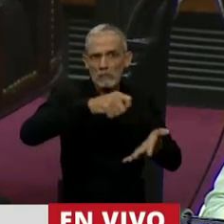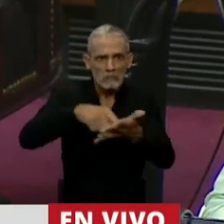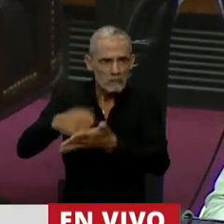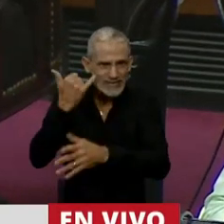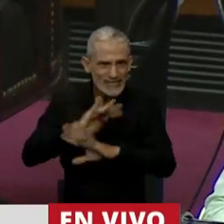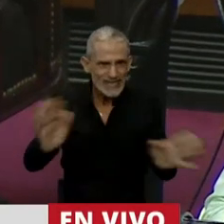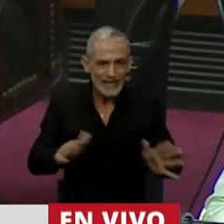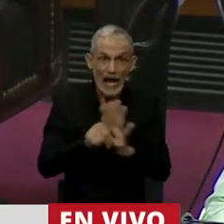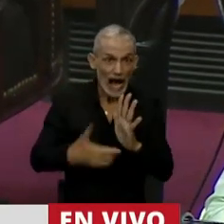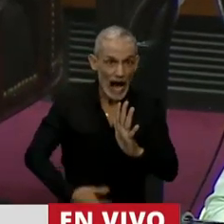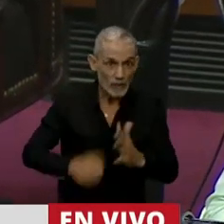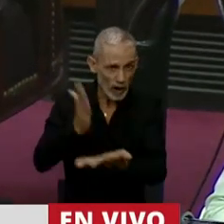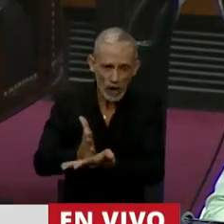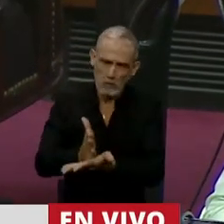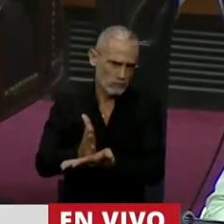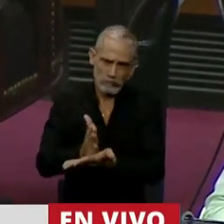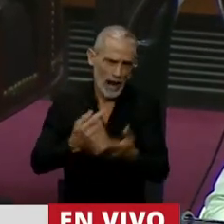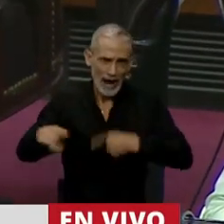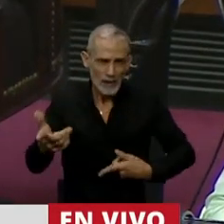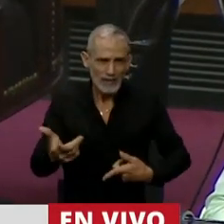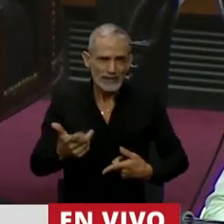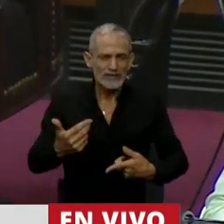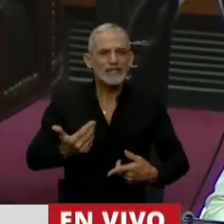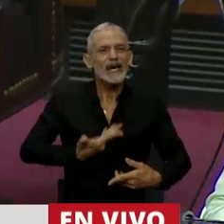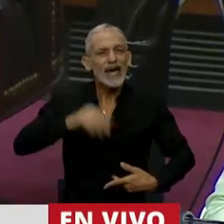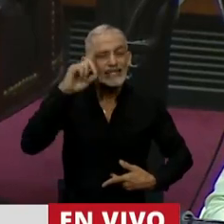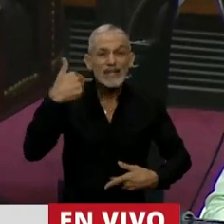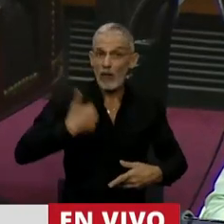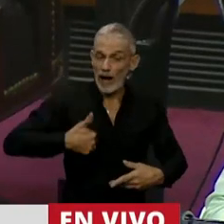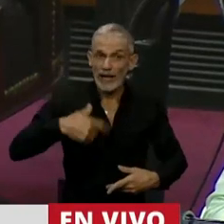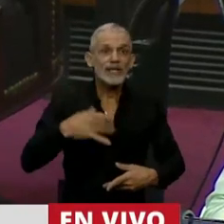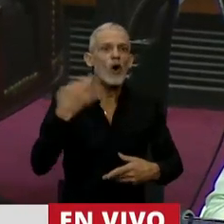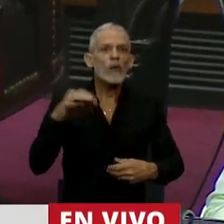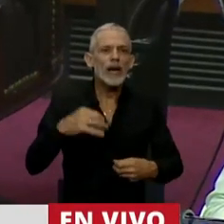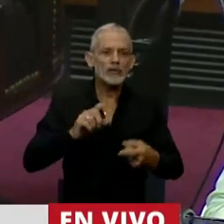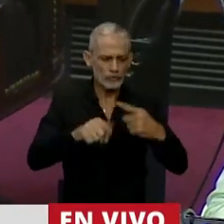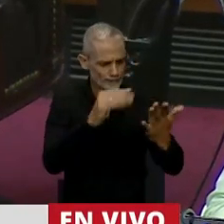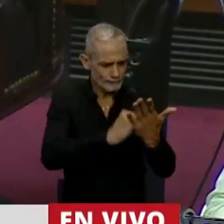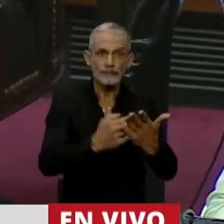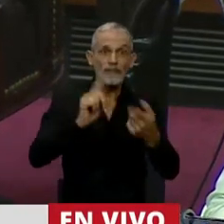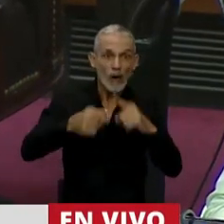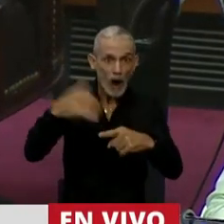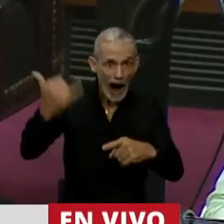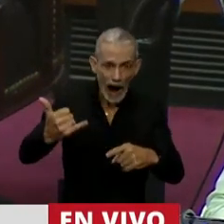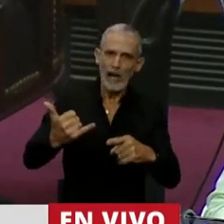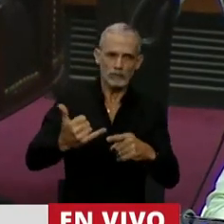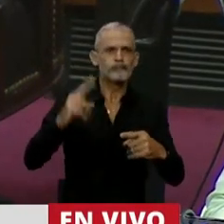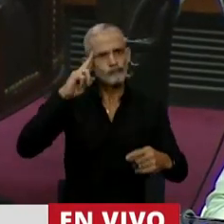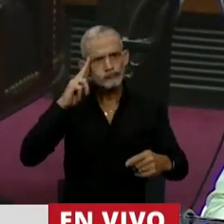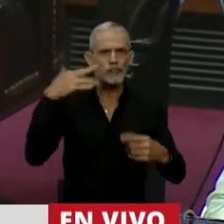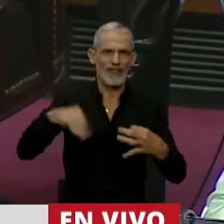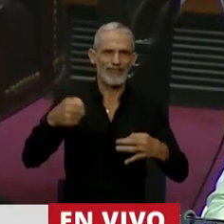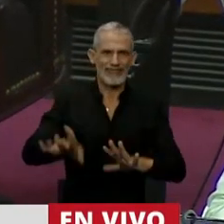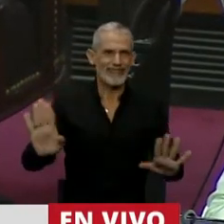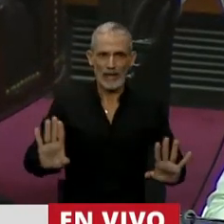legalizar el aborto. Todo lo contrario, nuestro Estado argentino tiene la obligación de adecuar nuestra normativa a los tratados internacionales.